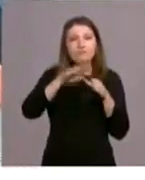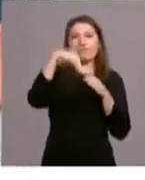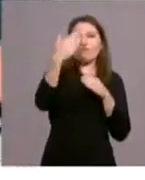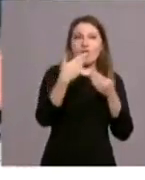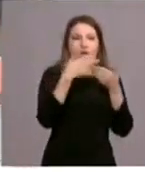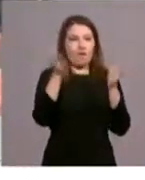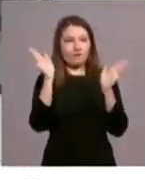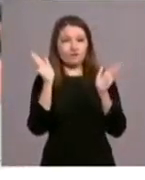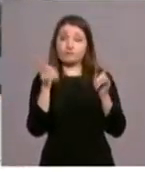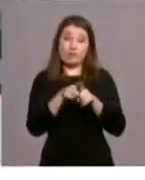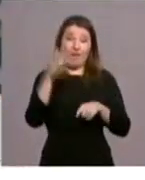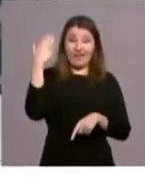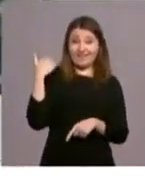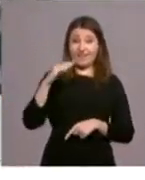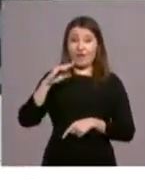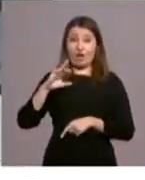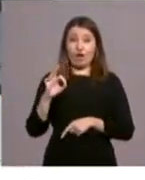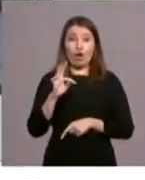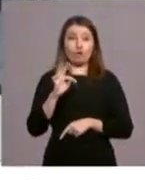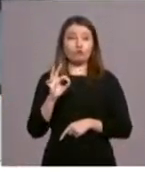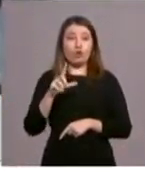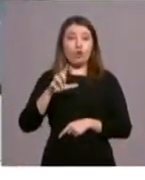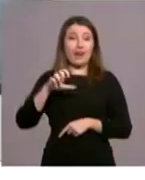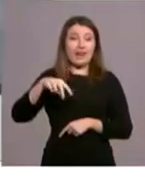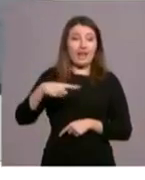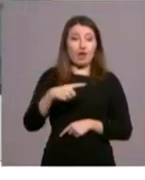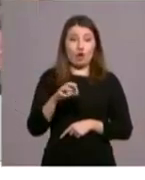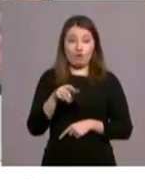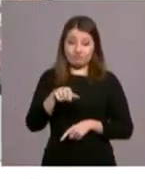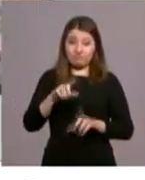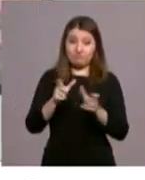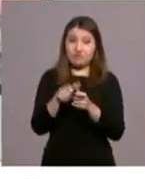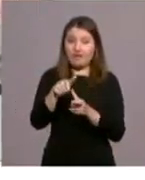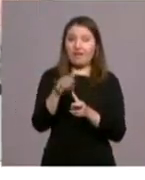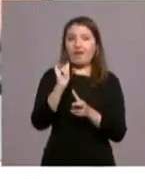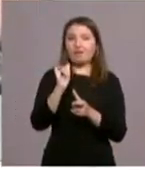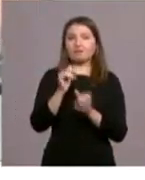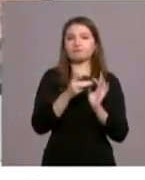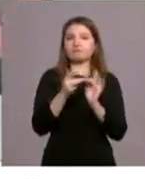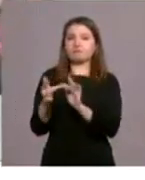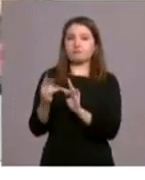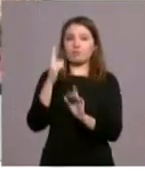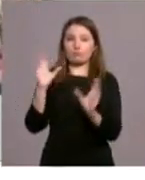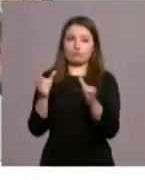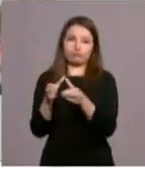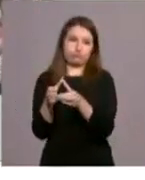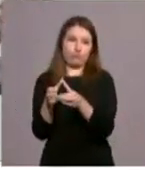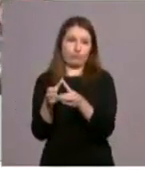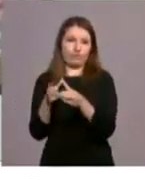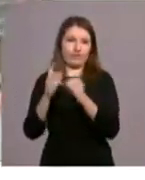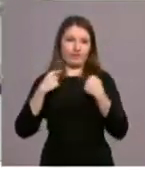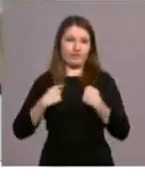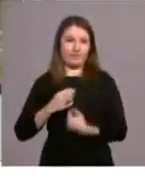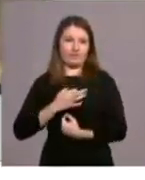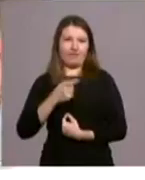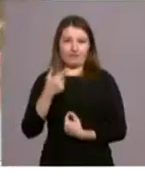referirme al cotolengo. Pues en el cotolengo hay una conexión con una de las hermandades que yo soy conciliario y